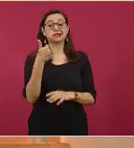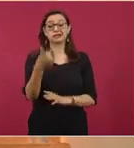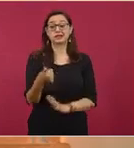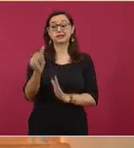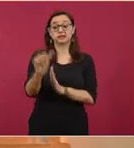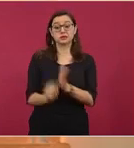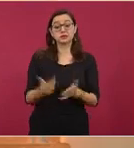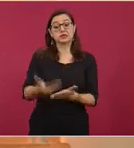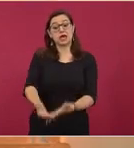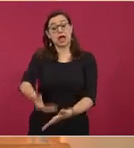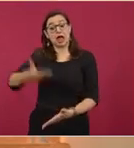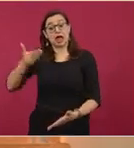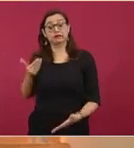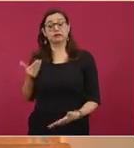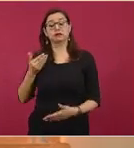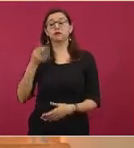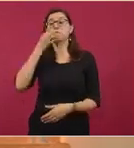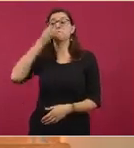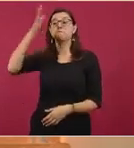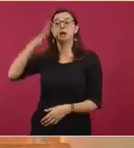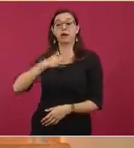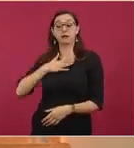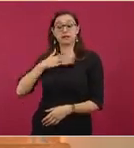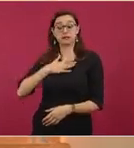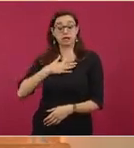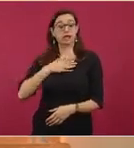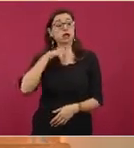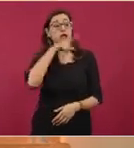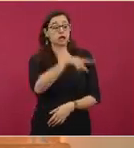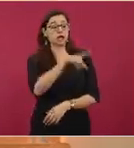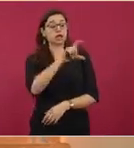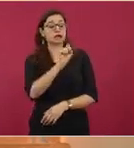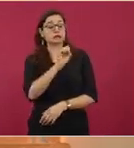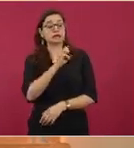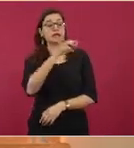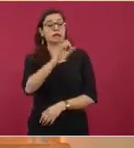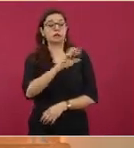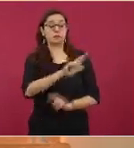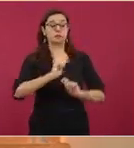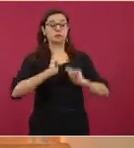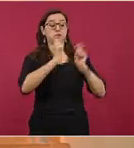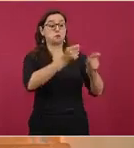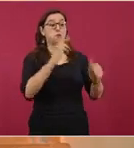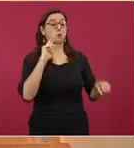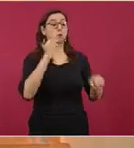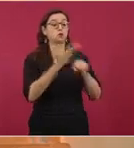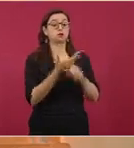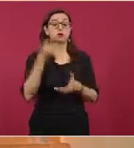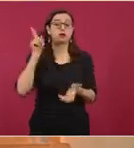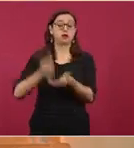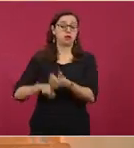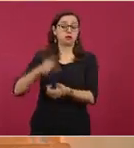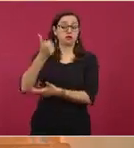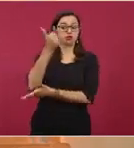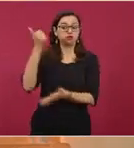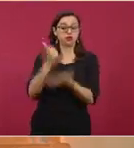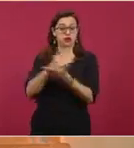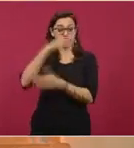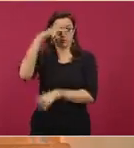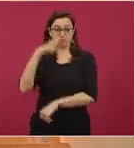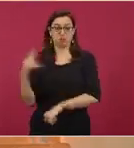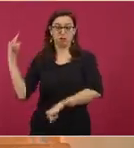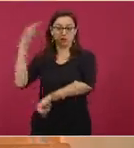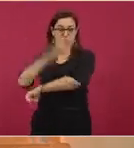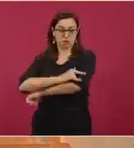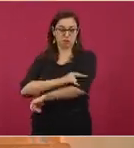aeropuerto de la Ciudad de México. El personal, estamos hablando de más o menos 1.500, 1.700 elementos, los que hay ahí. Todo el personal